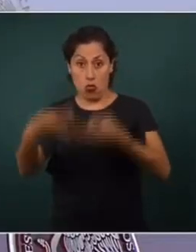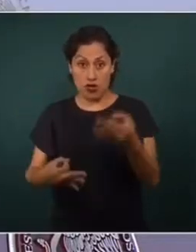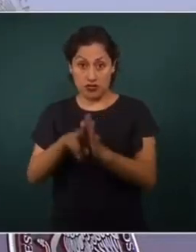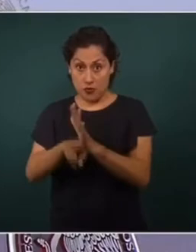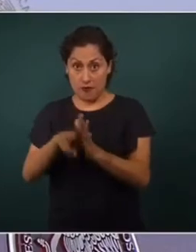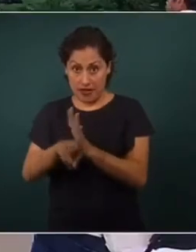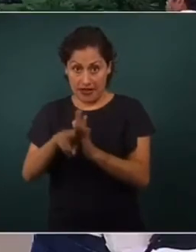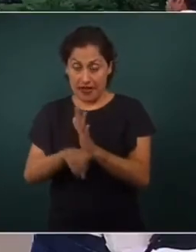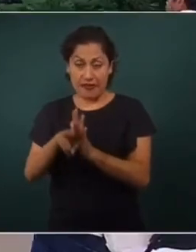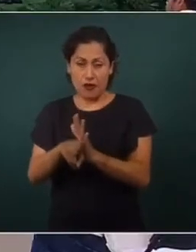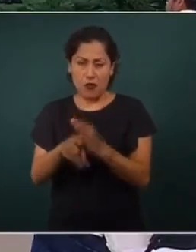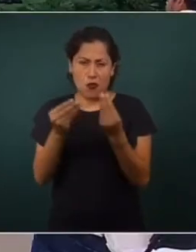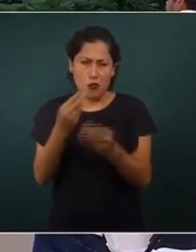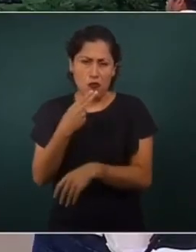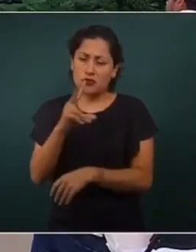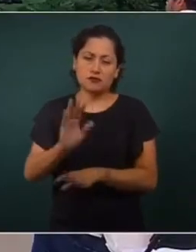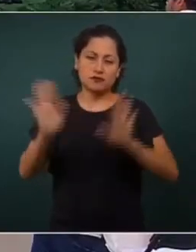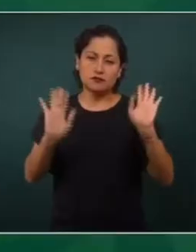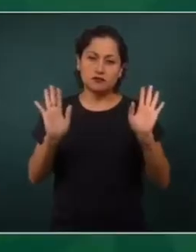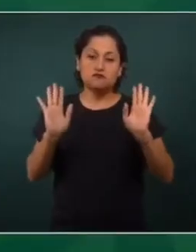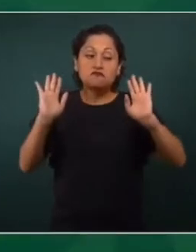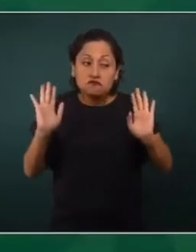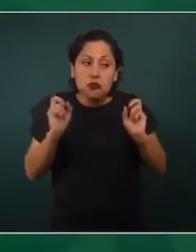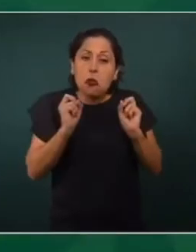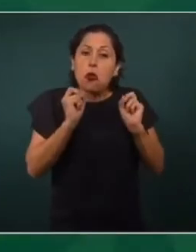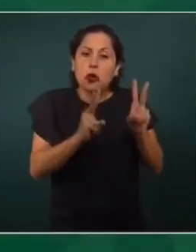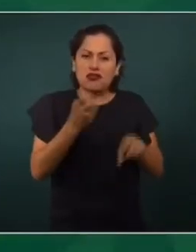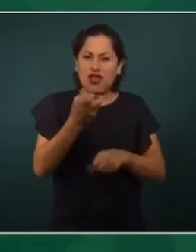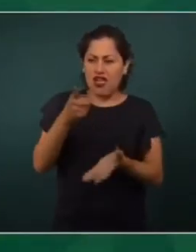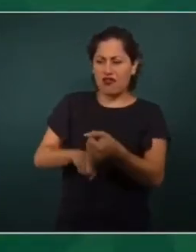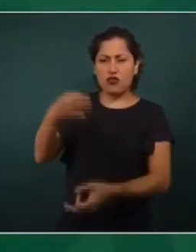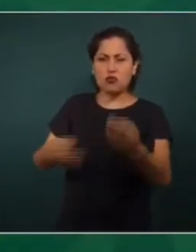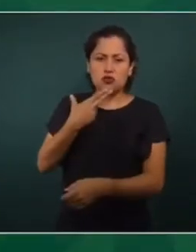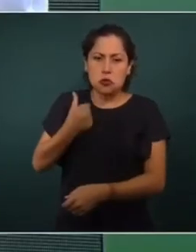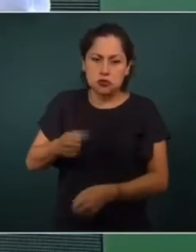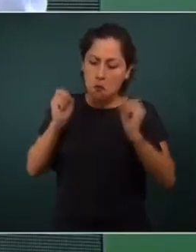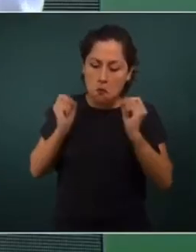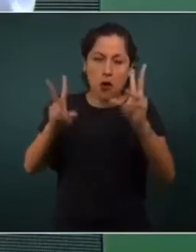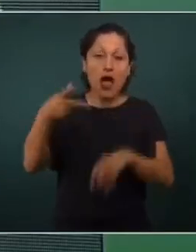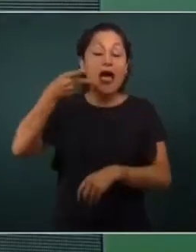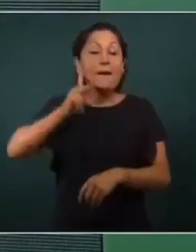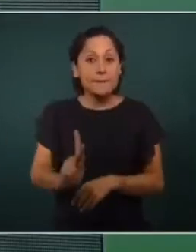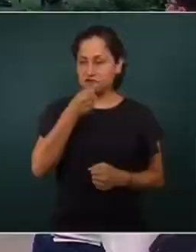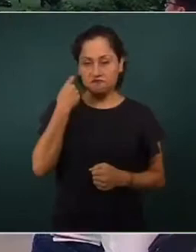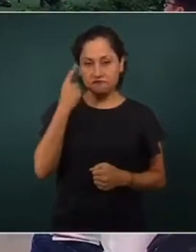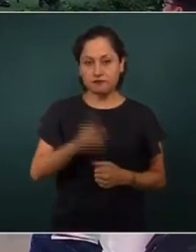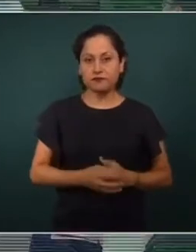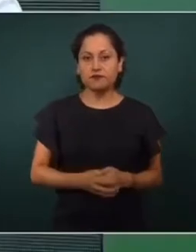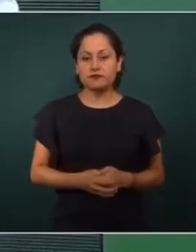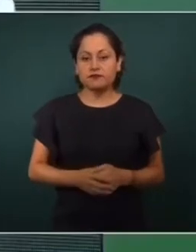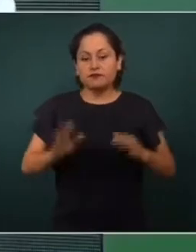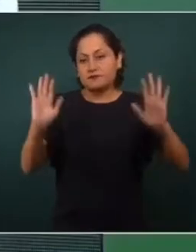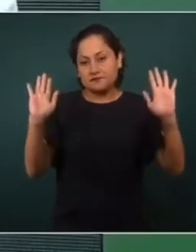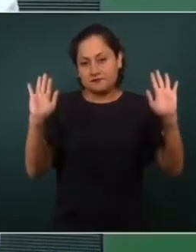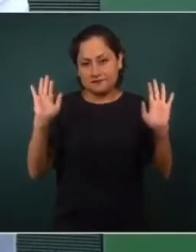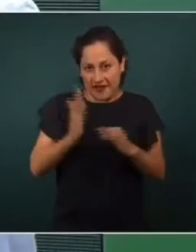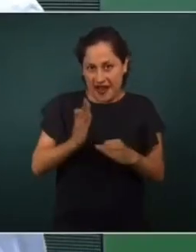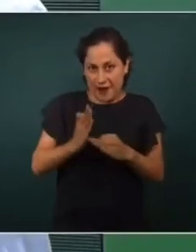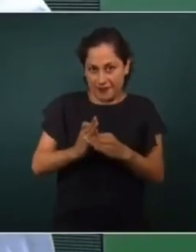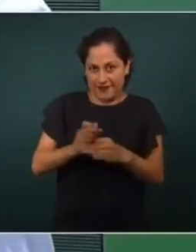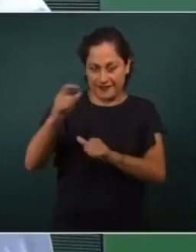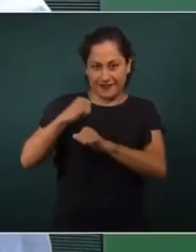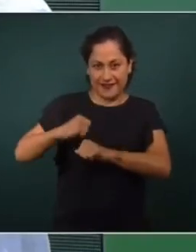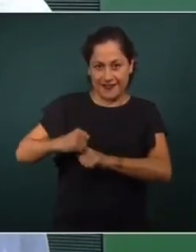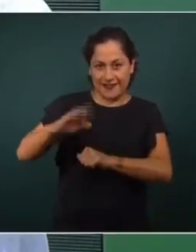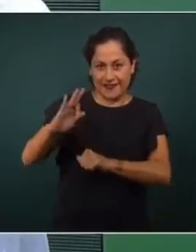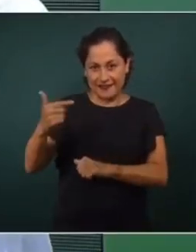Pues puede ser que no tengan valor En lo legal Pero en lo moral Son de primer orden Está escuchando ahora El fiscal